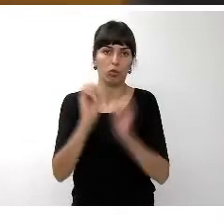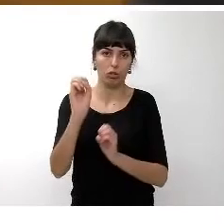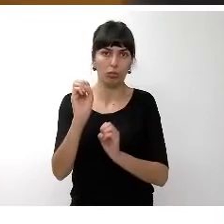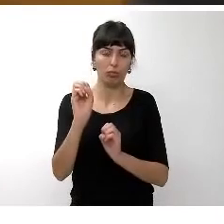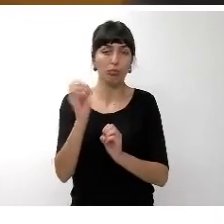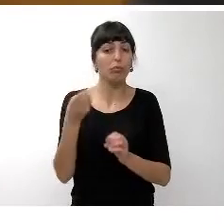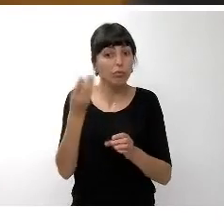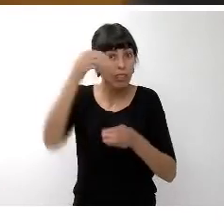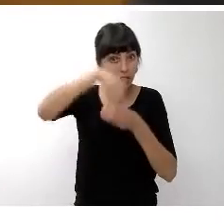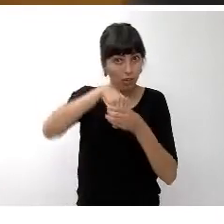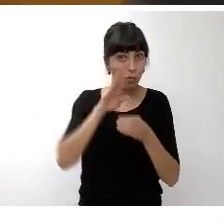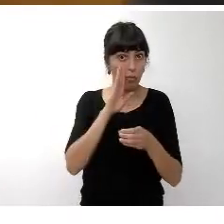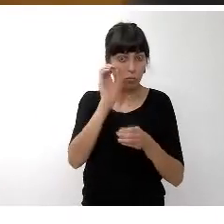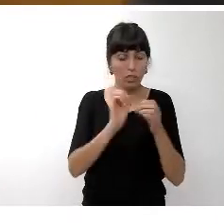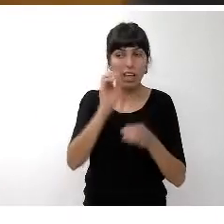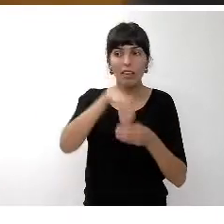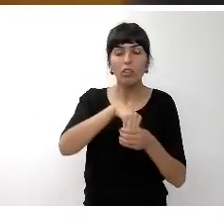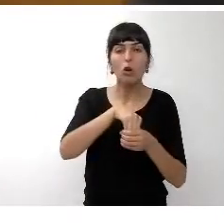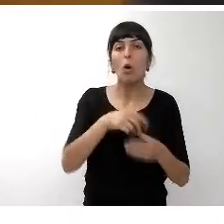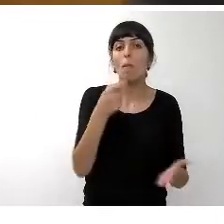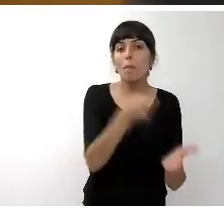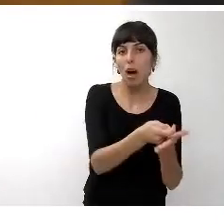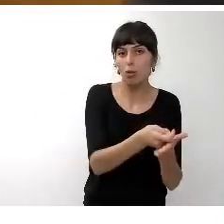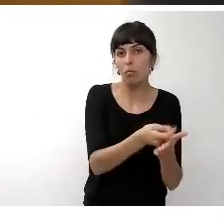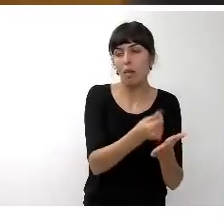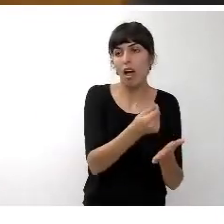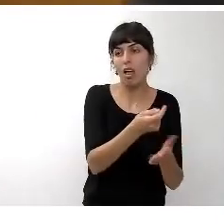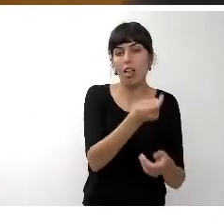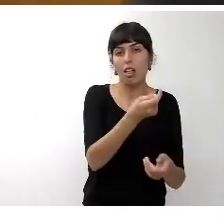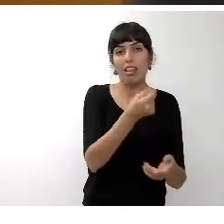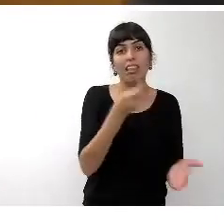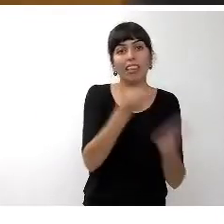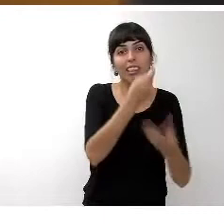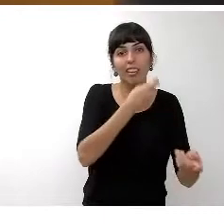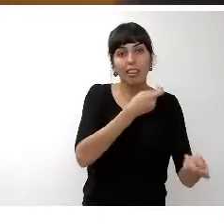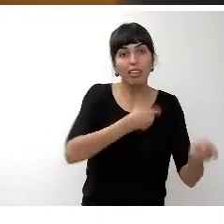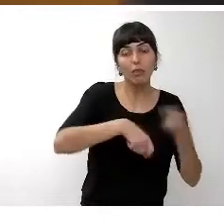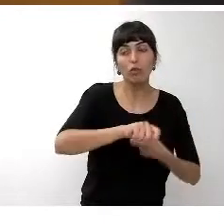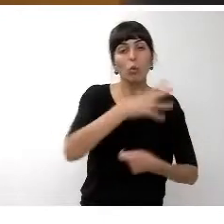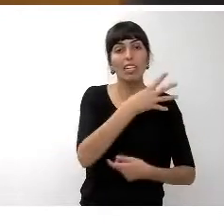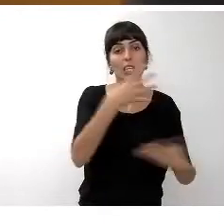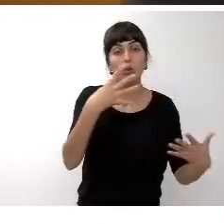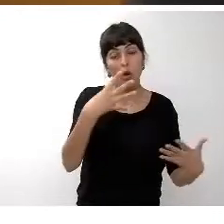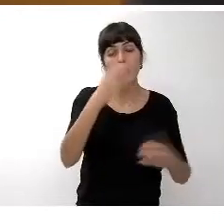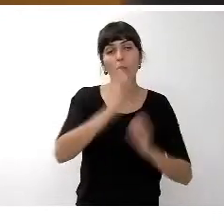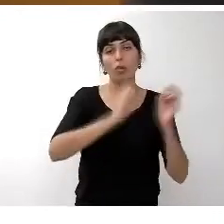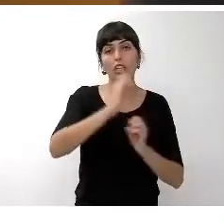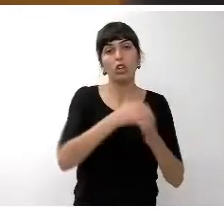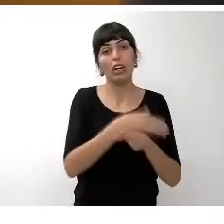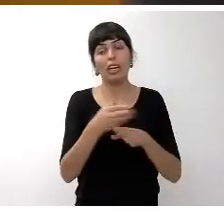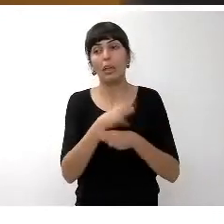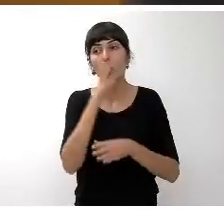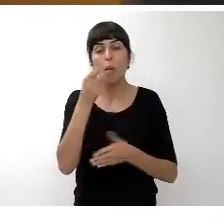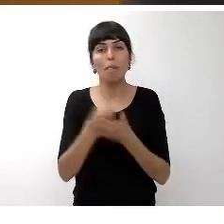el pago de la devolución del 49% restante de la paga extra por importe de un